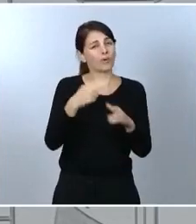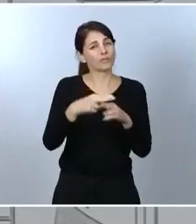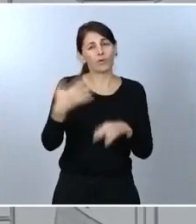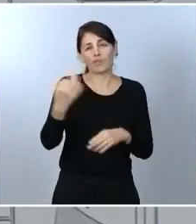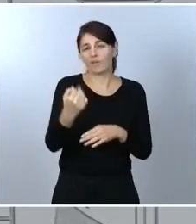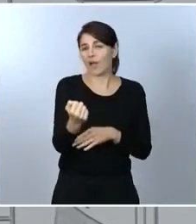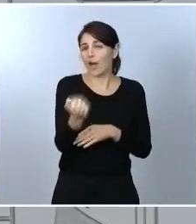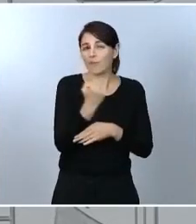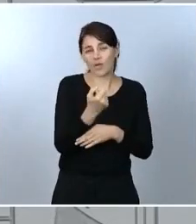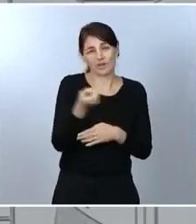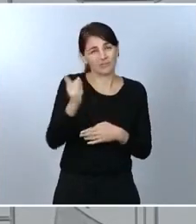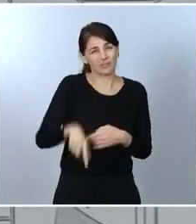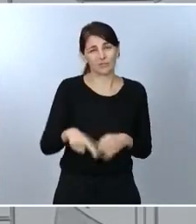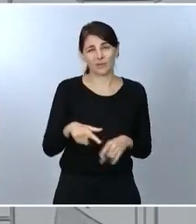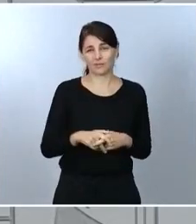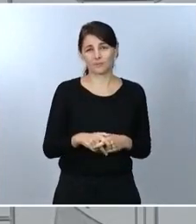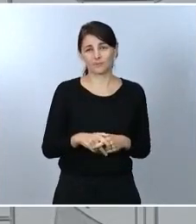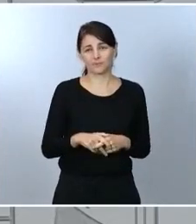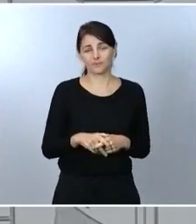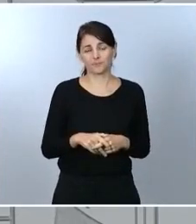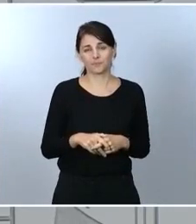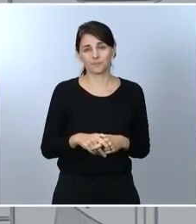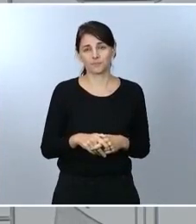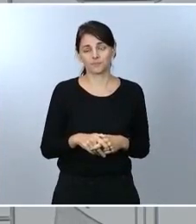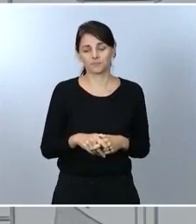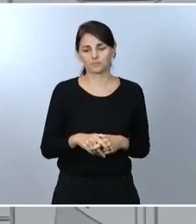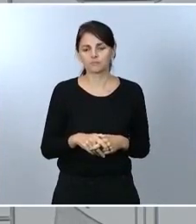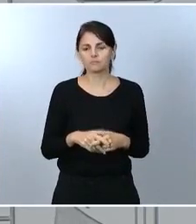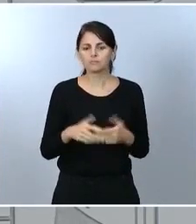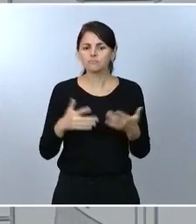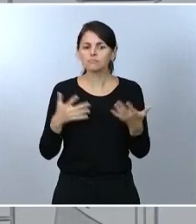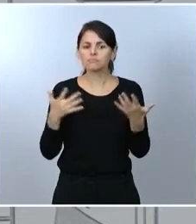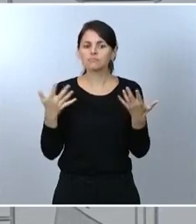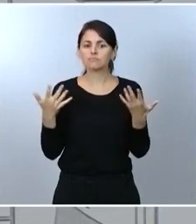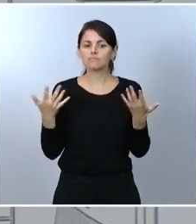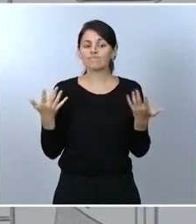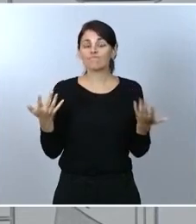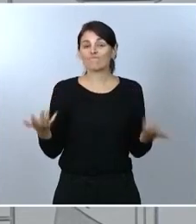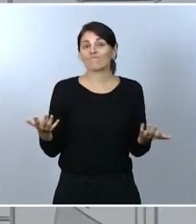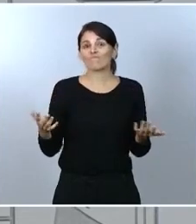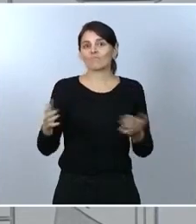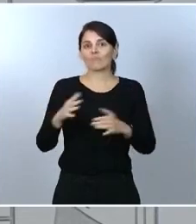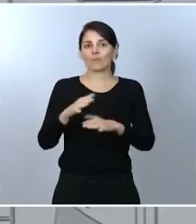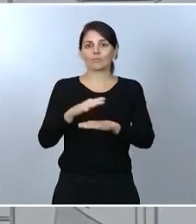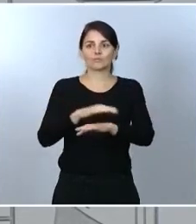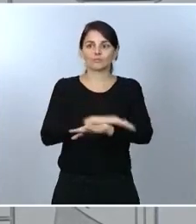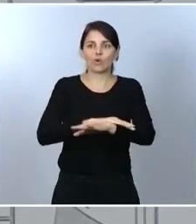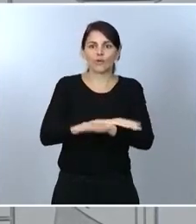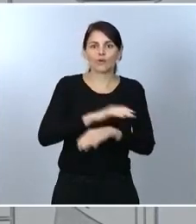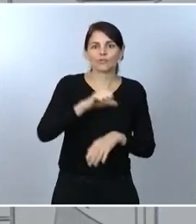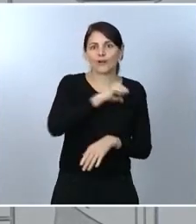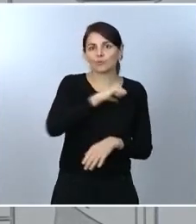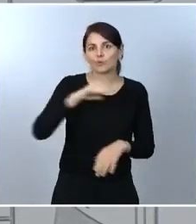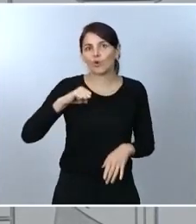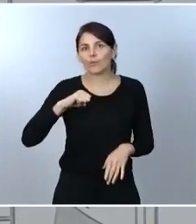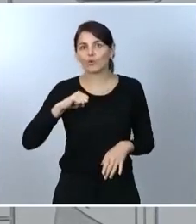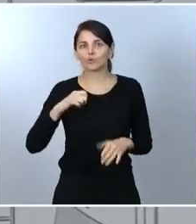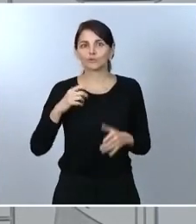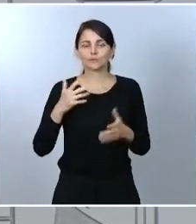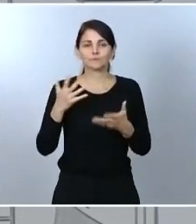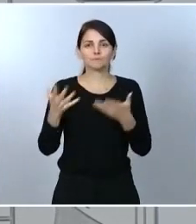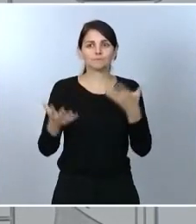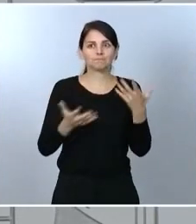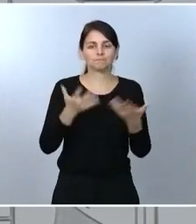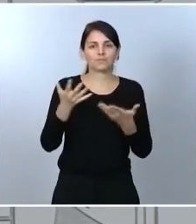Sobre las decisiones que puedan tomar los gobiernos autonómicos, quiero recordar que el Gobierno de